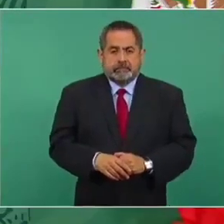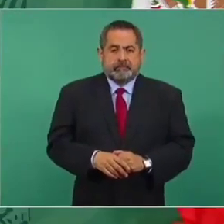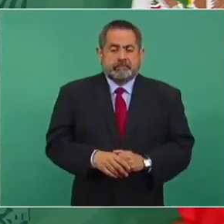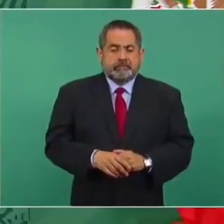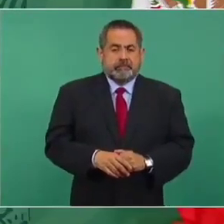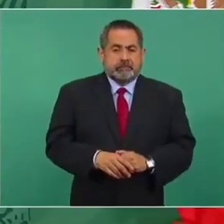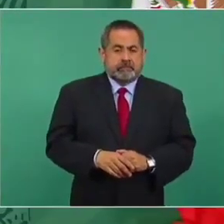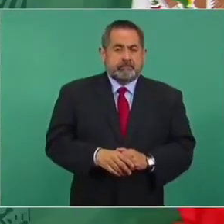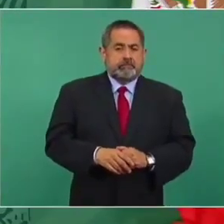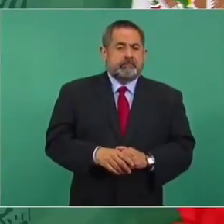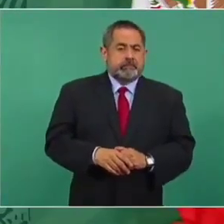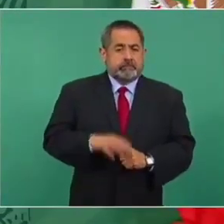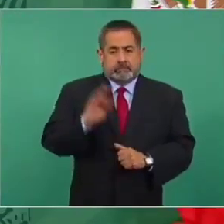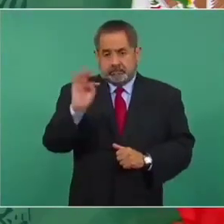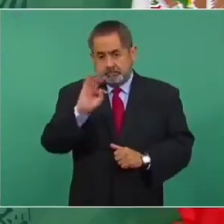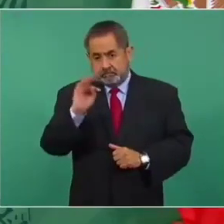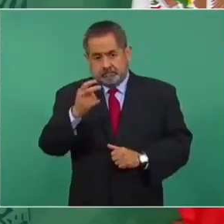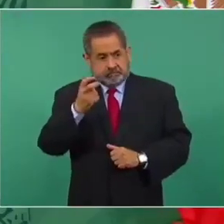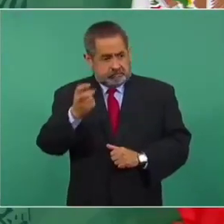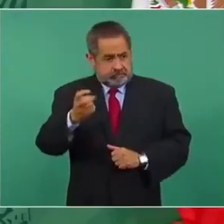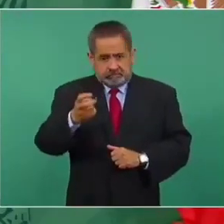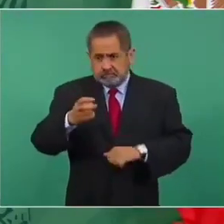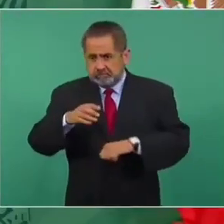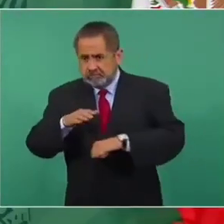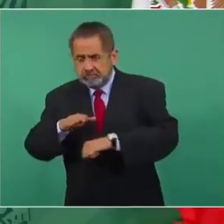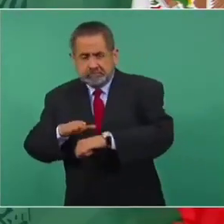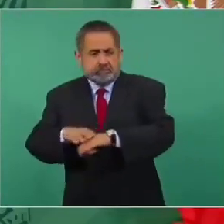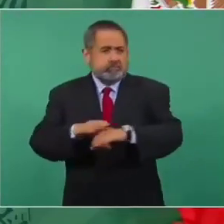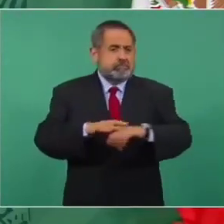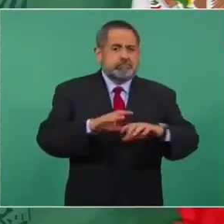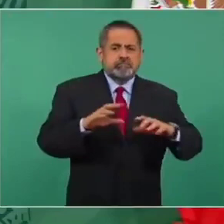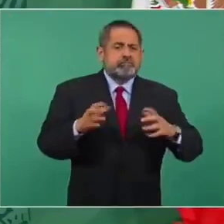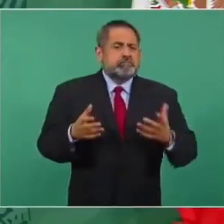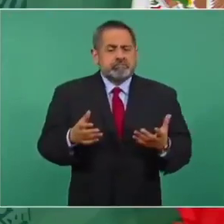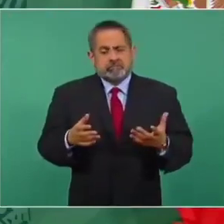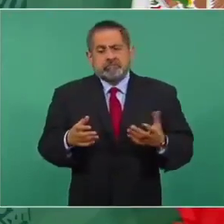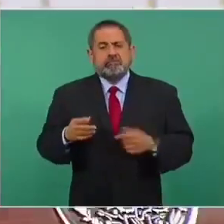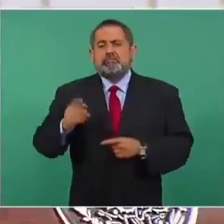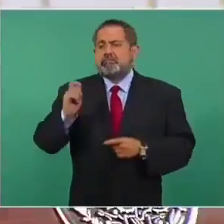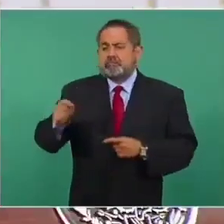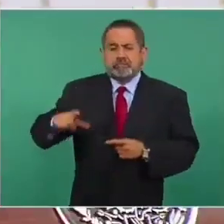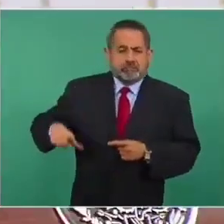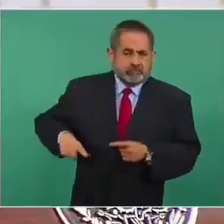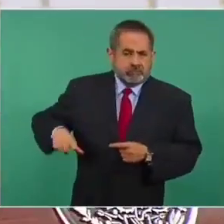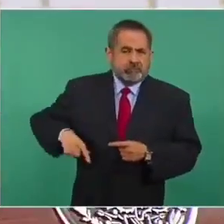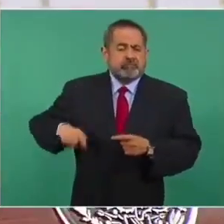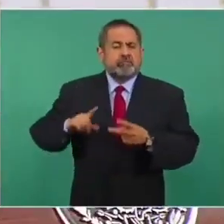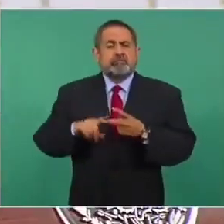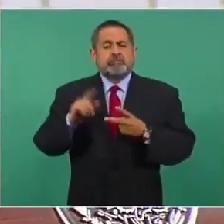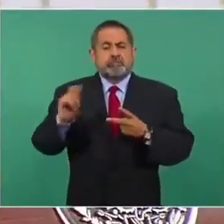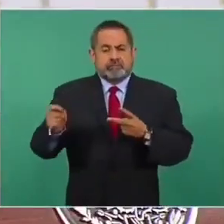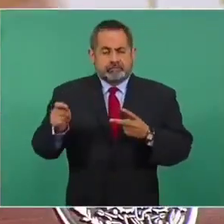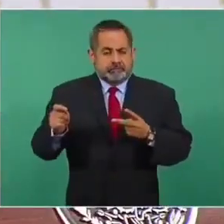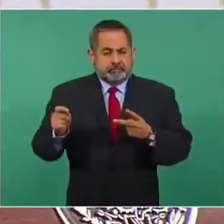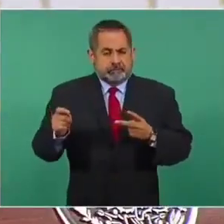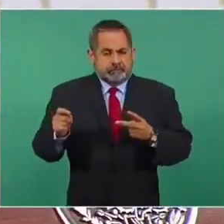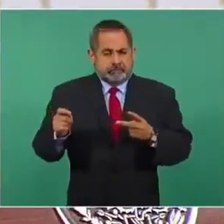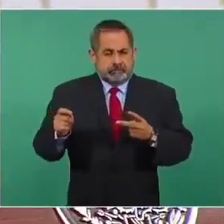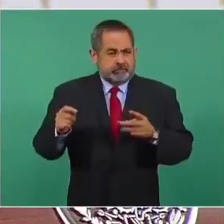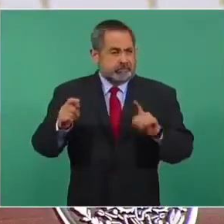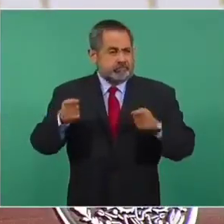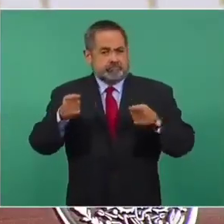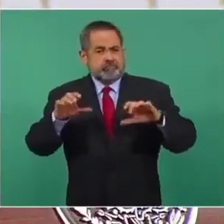Si eso se sostiene, la rectoría del Estado en el